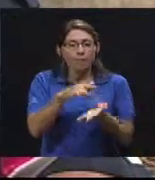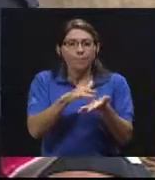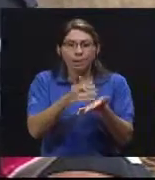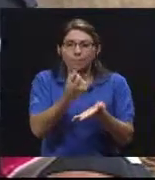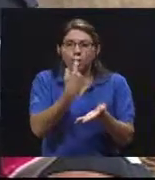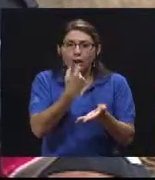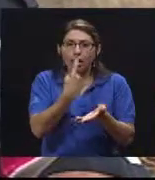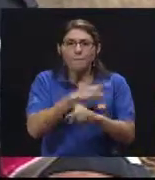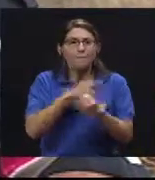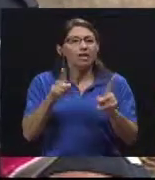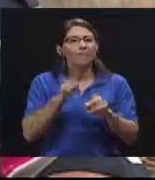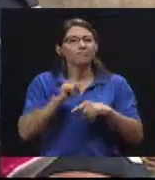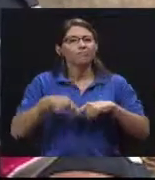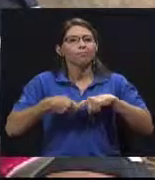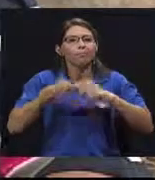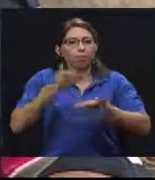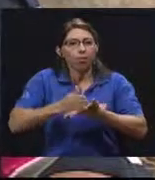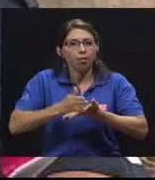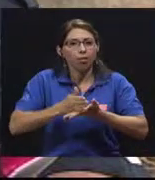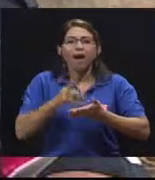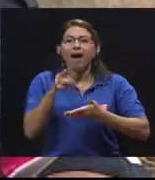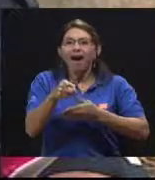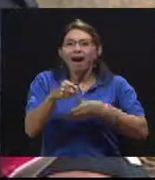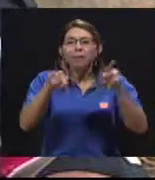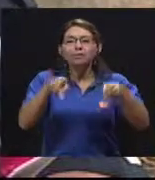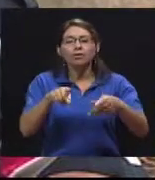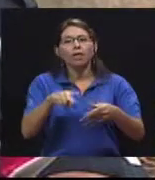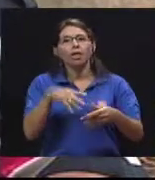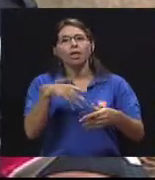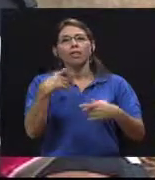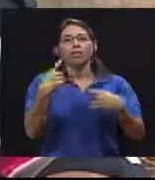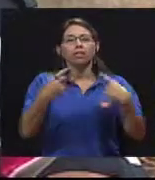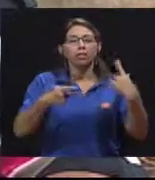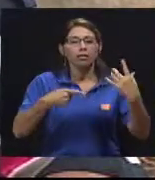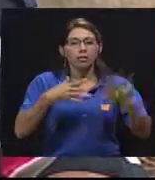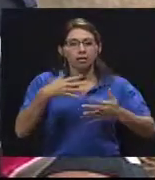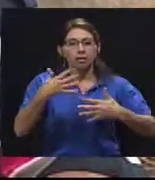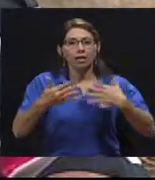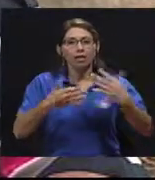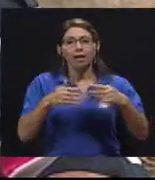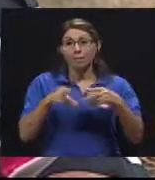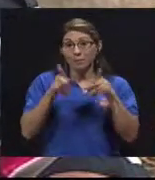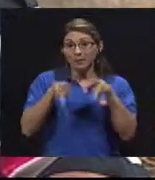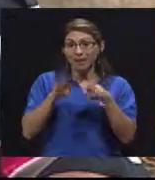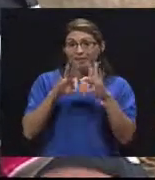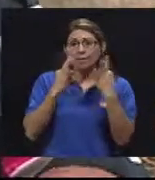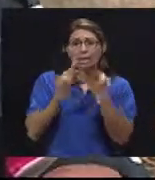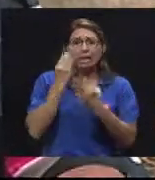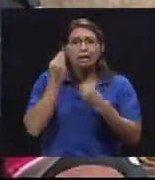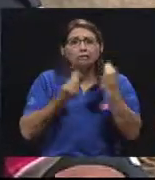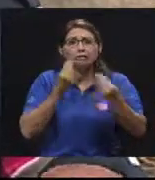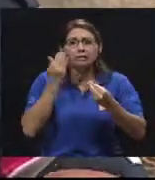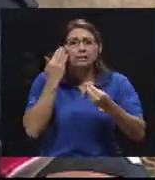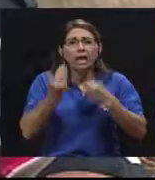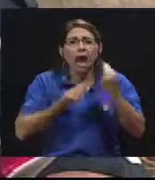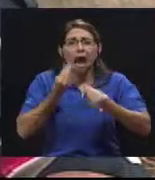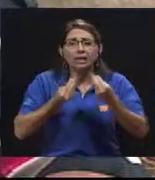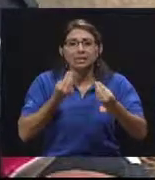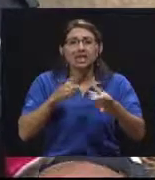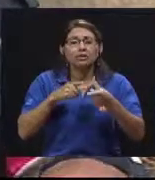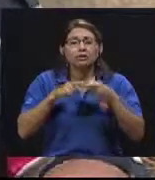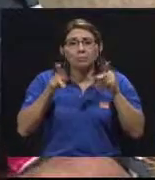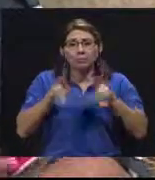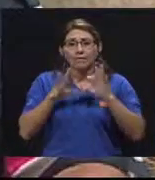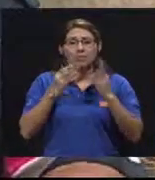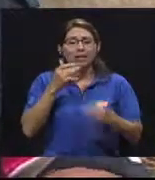el consumo de esos medicamentos, es muy común que la persona se descompense y los familiares no van a saber cómo reaccionar a esa